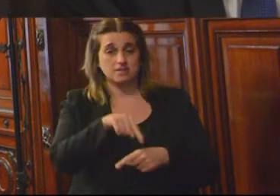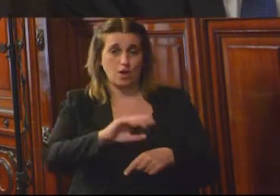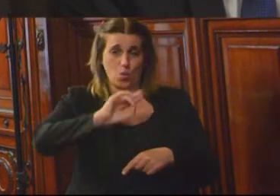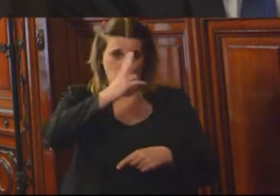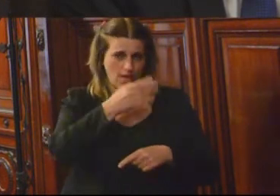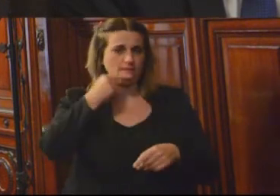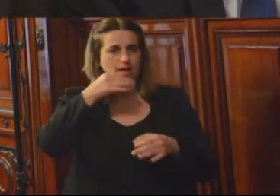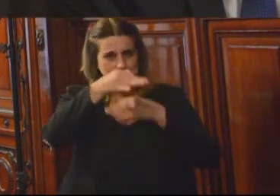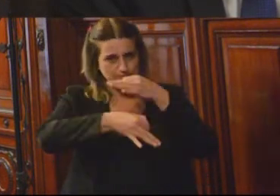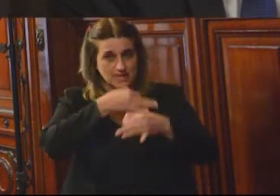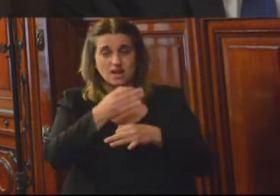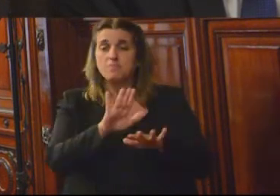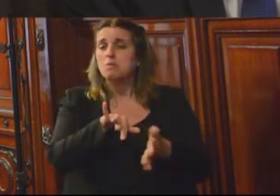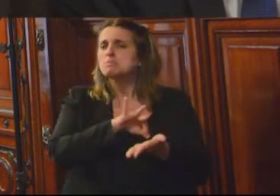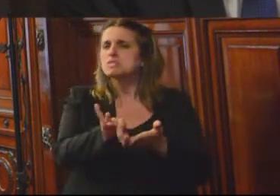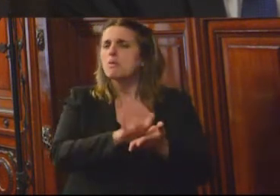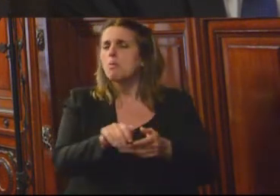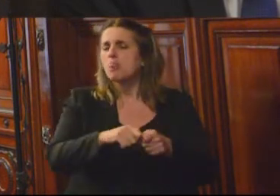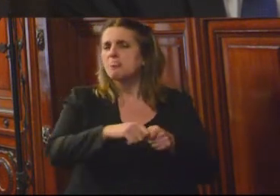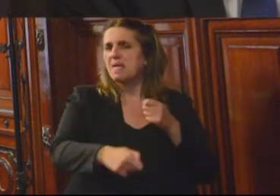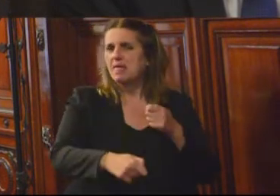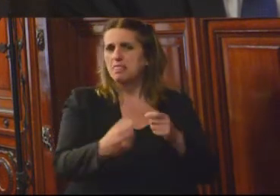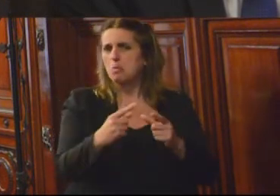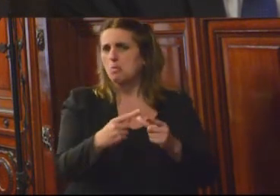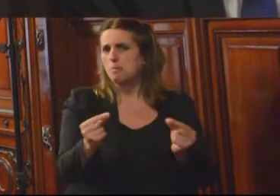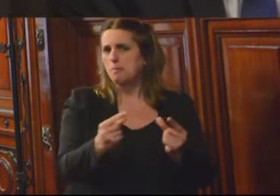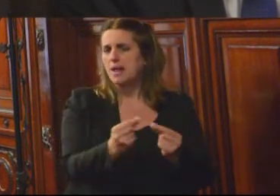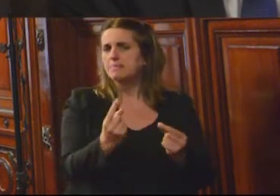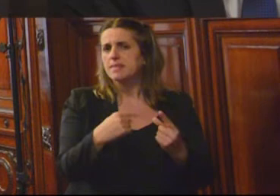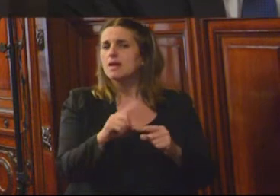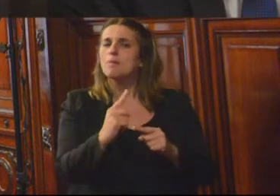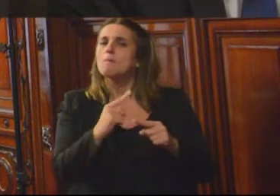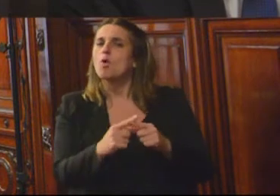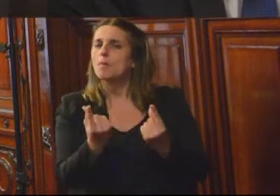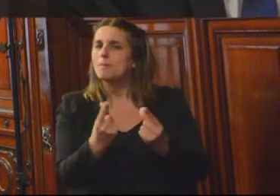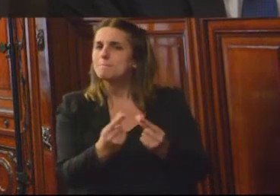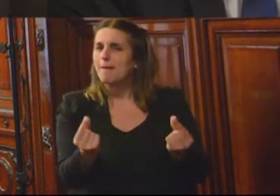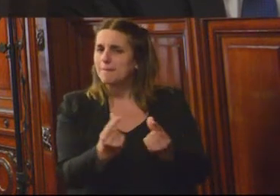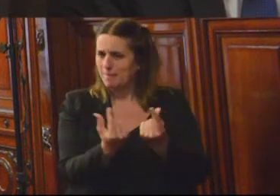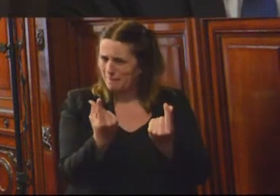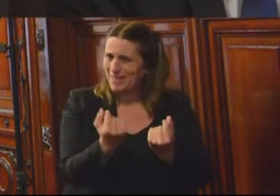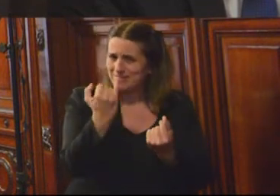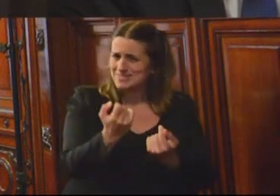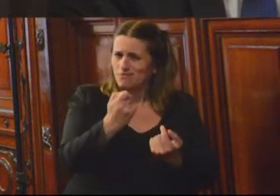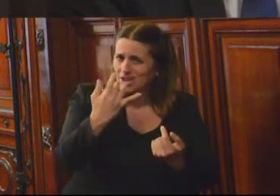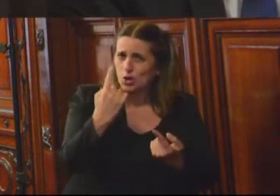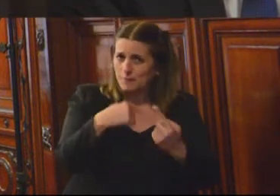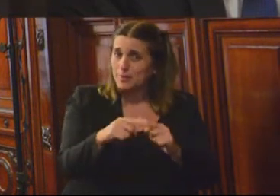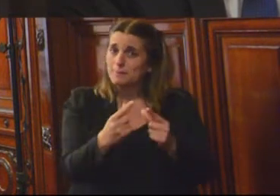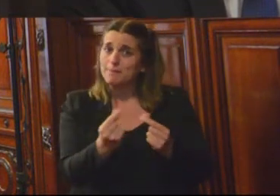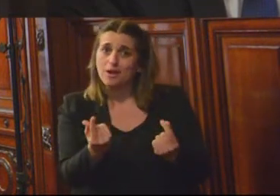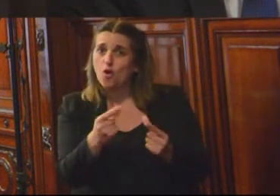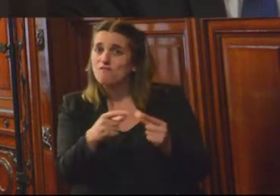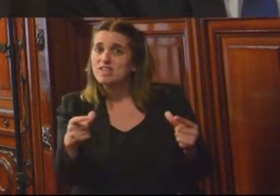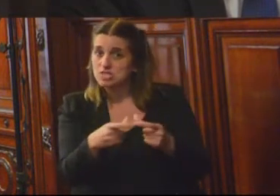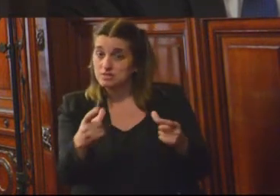hay un sistema de tickets que circula y dinero a través de tickets que se cura dentro de las unidades, que